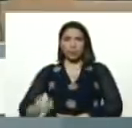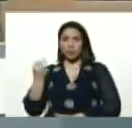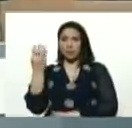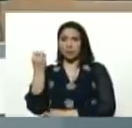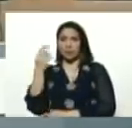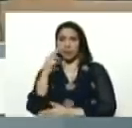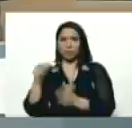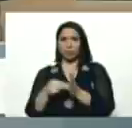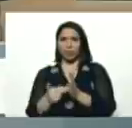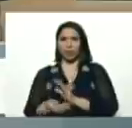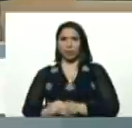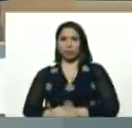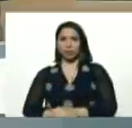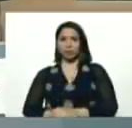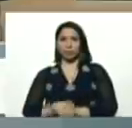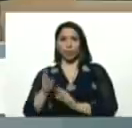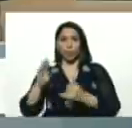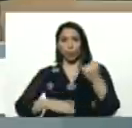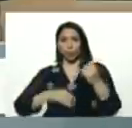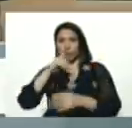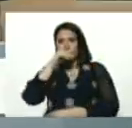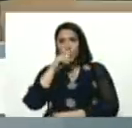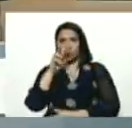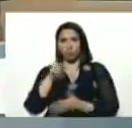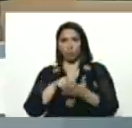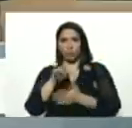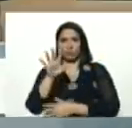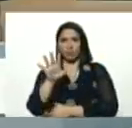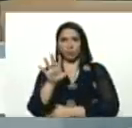nacional, en el último año, el 2005,